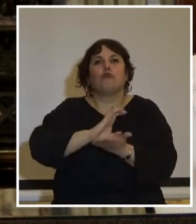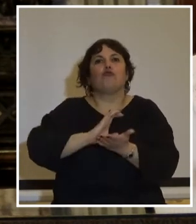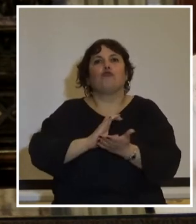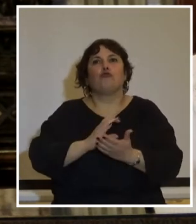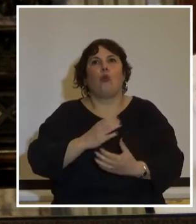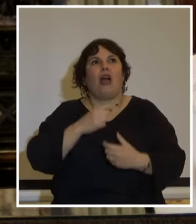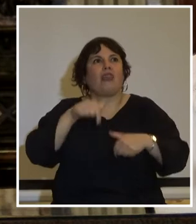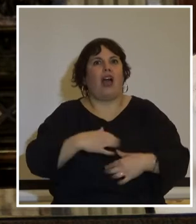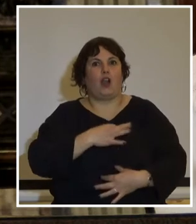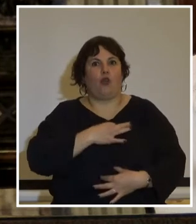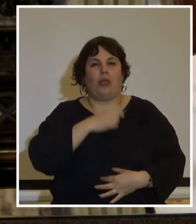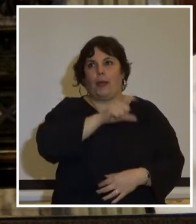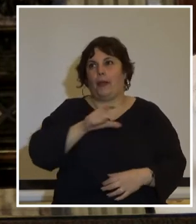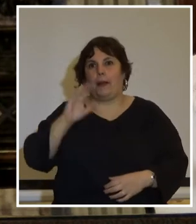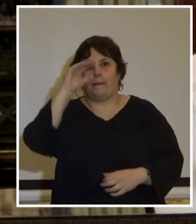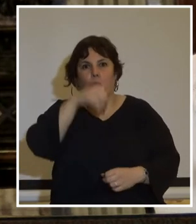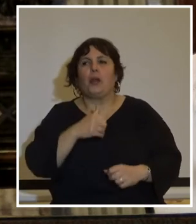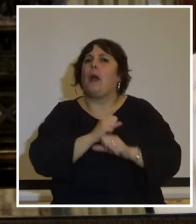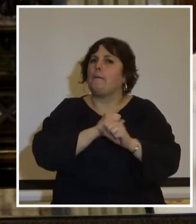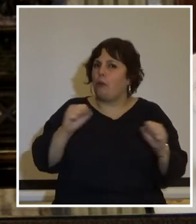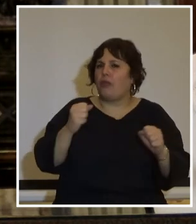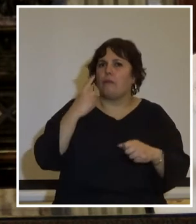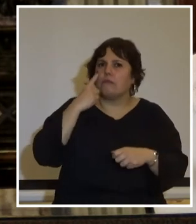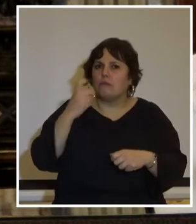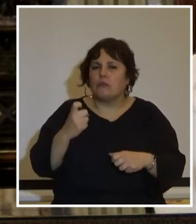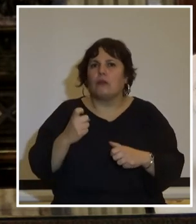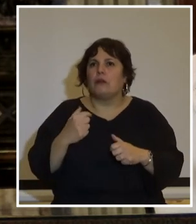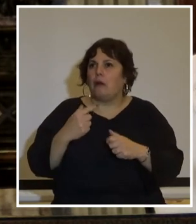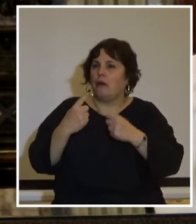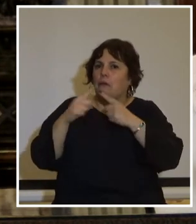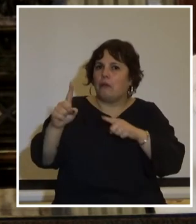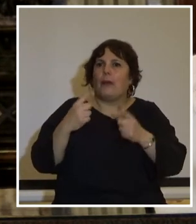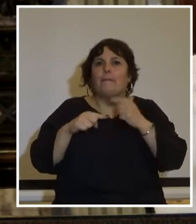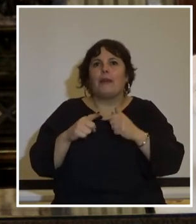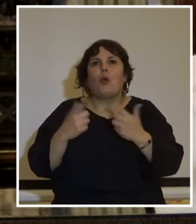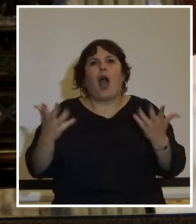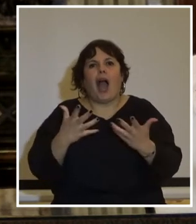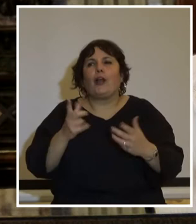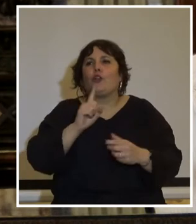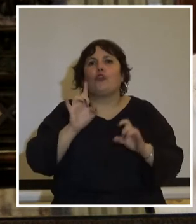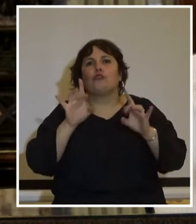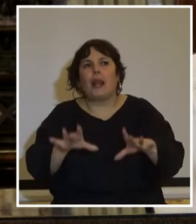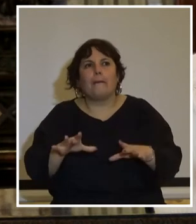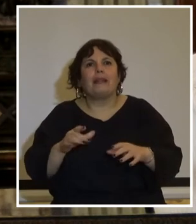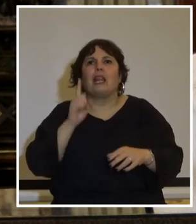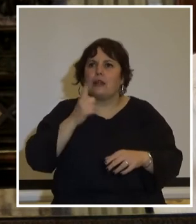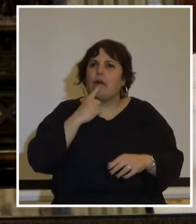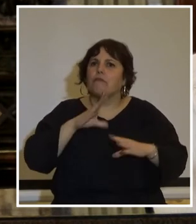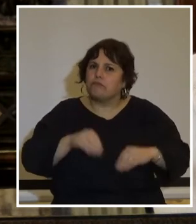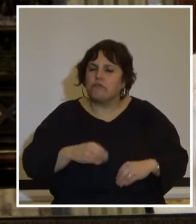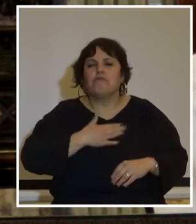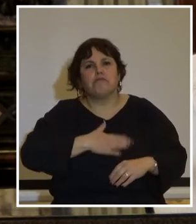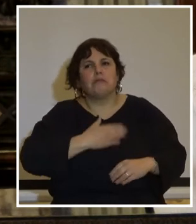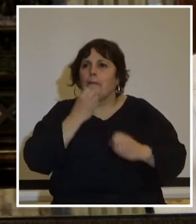una república. Podemos diferenciarnos si nos diferenciamos y eso es algo que hay no solamente que consentir sino que